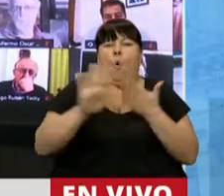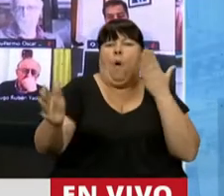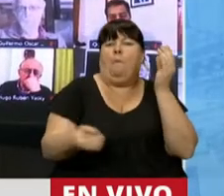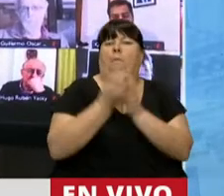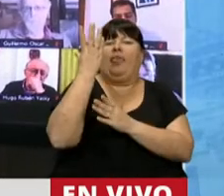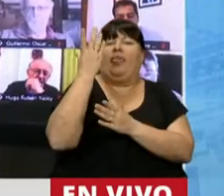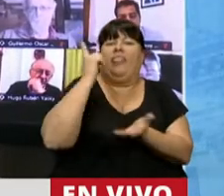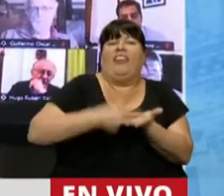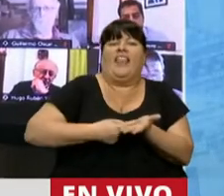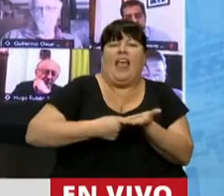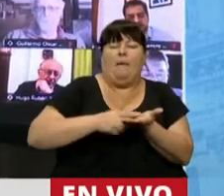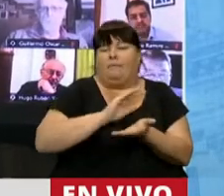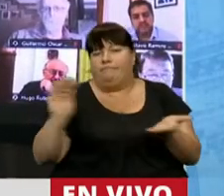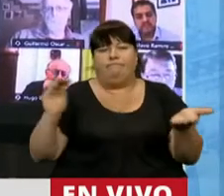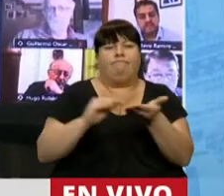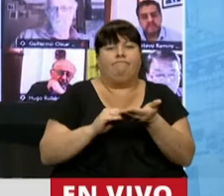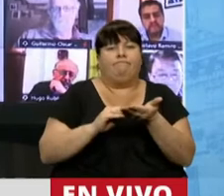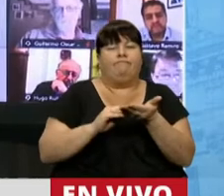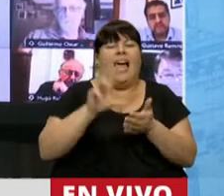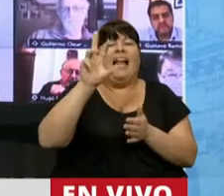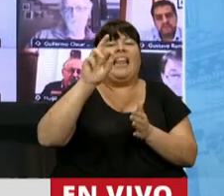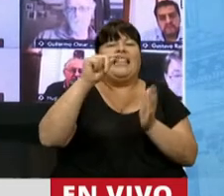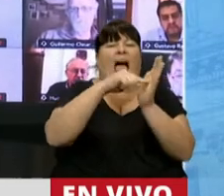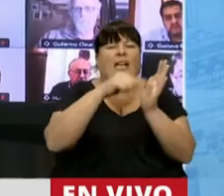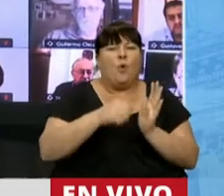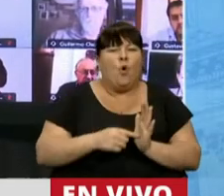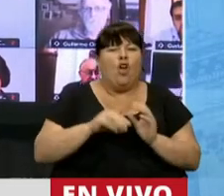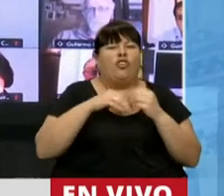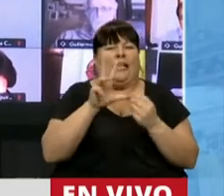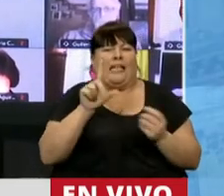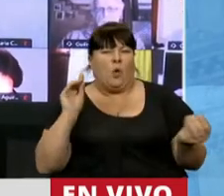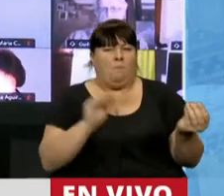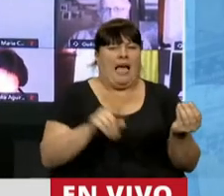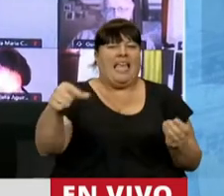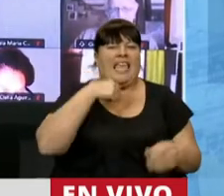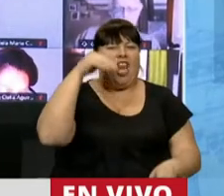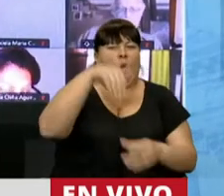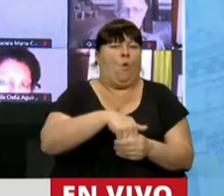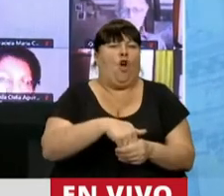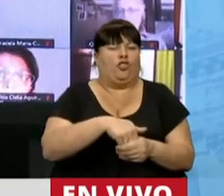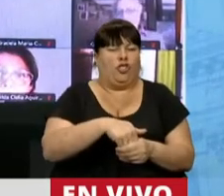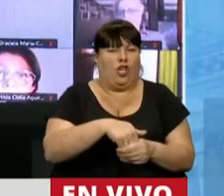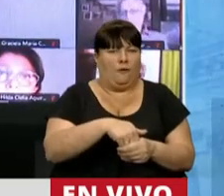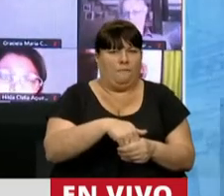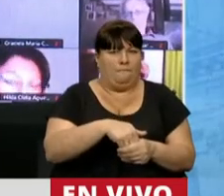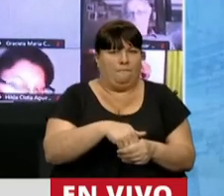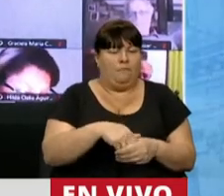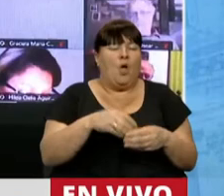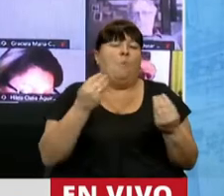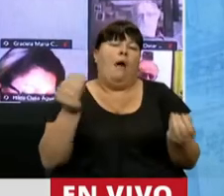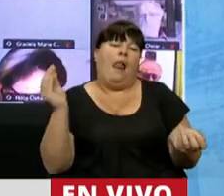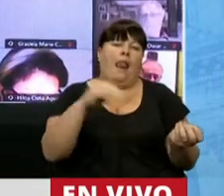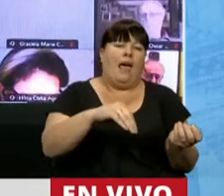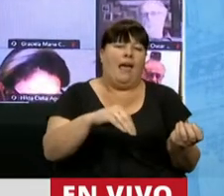al dictamen. Había 30 artículos y fueron 31 los que querían que votáramos, porque